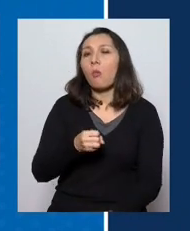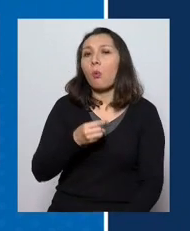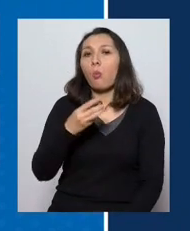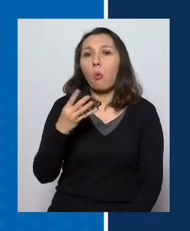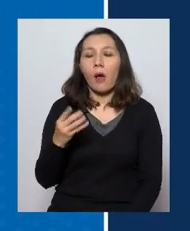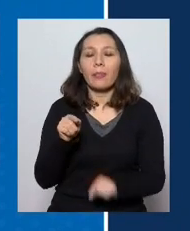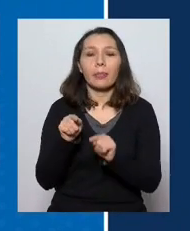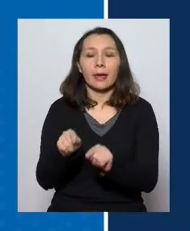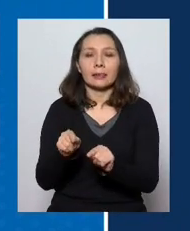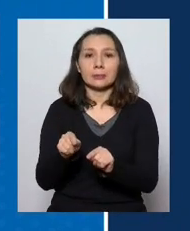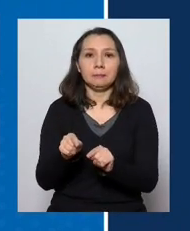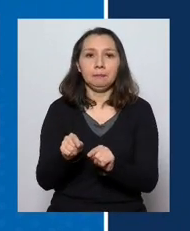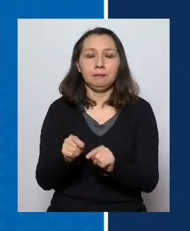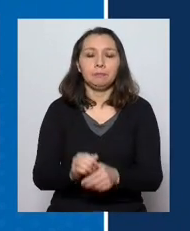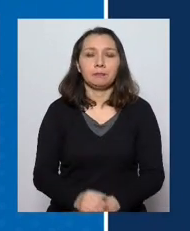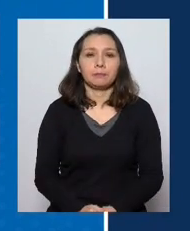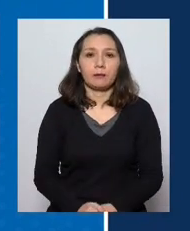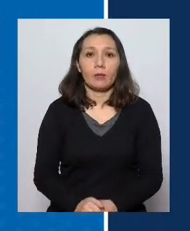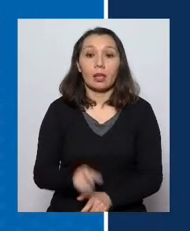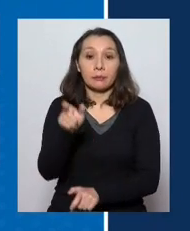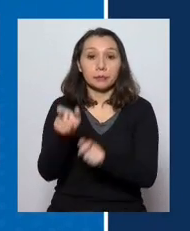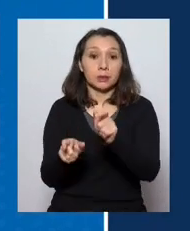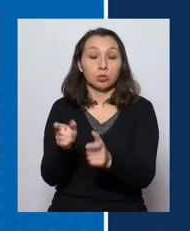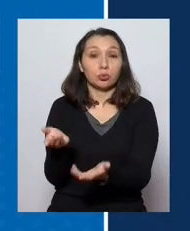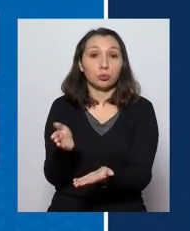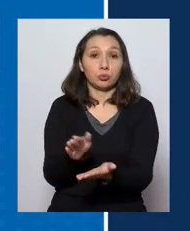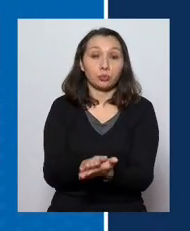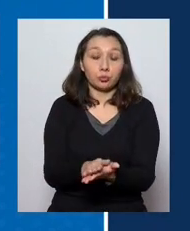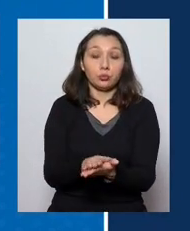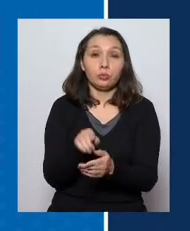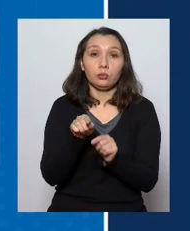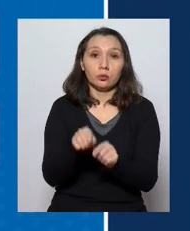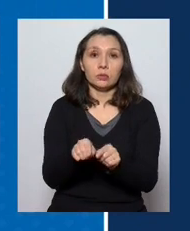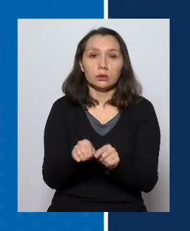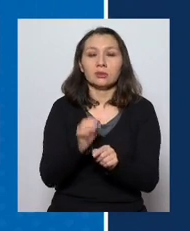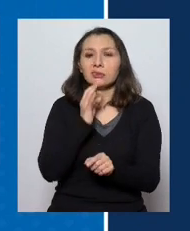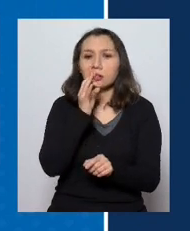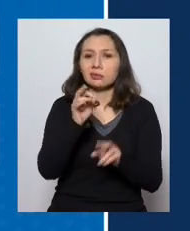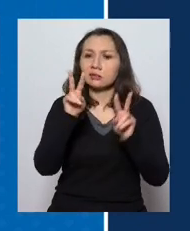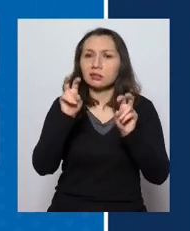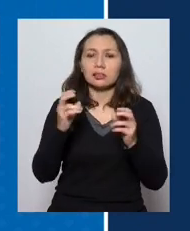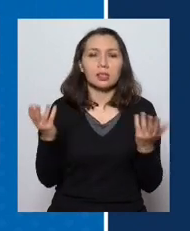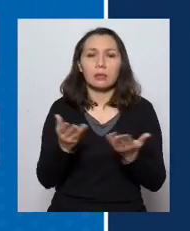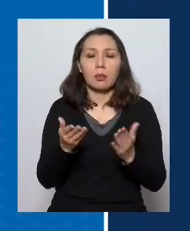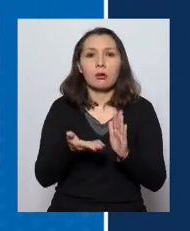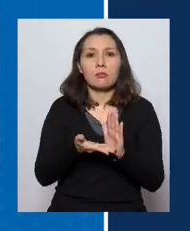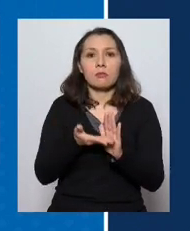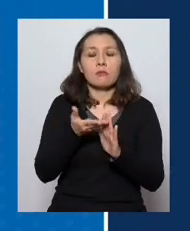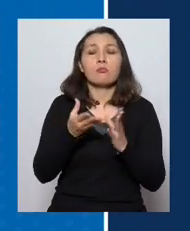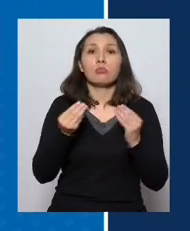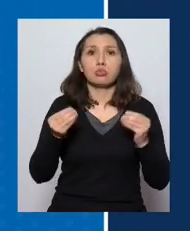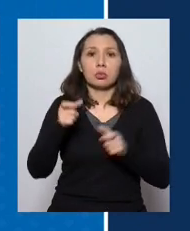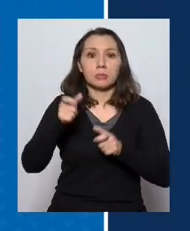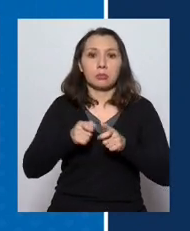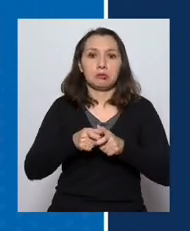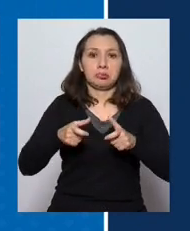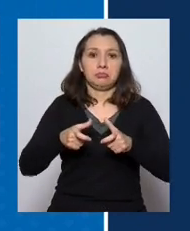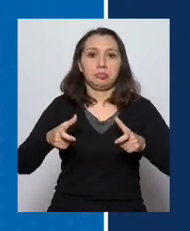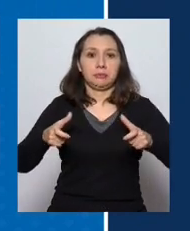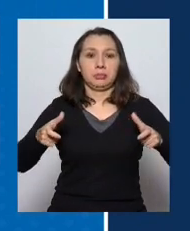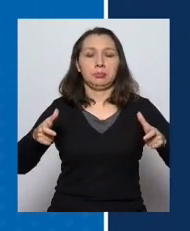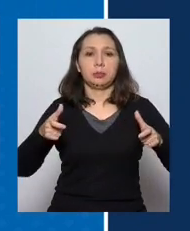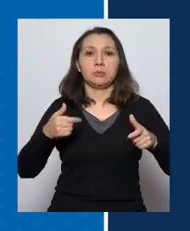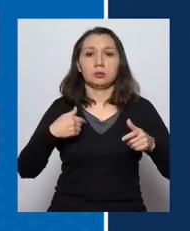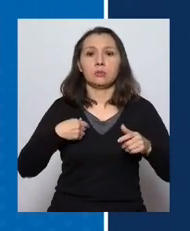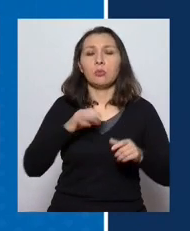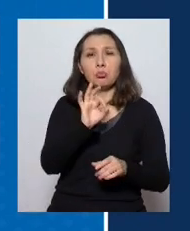de fallecidos, esto dice relación también con el aumento de casos. Hemos